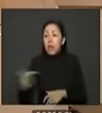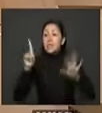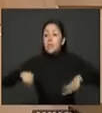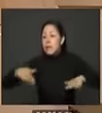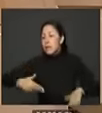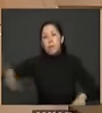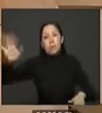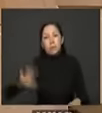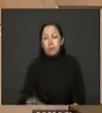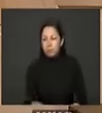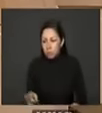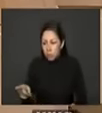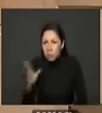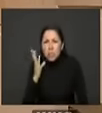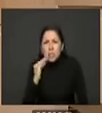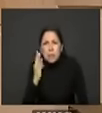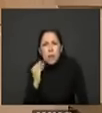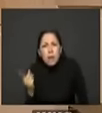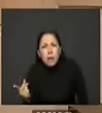conocimiento que se pierde